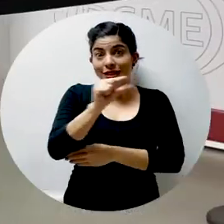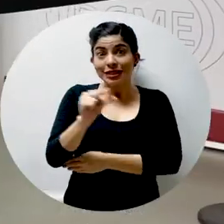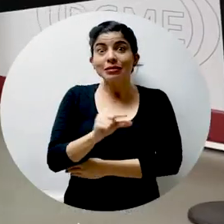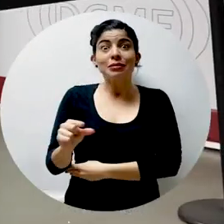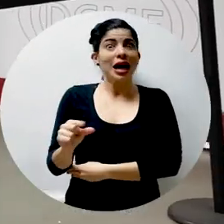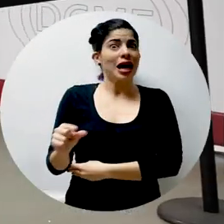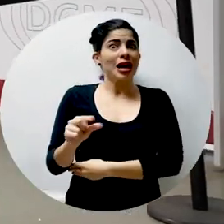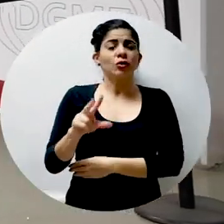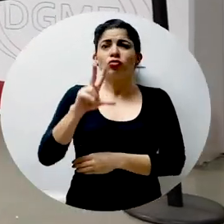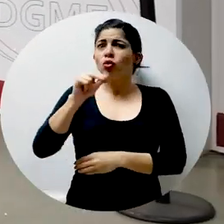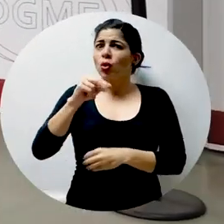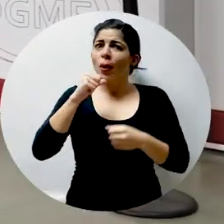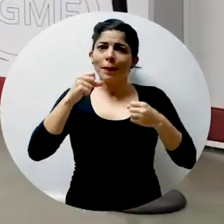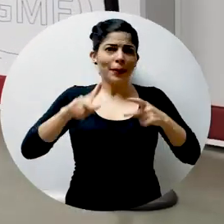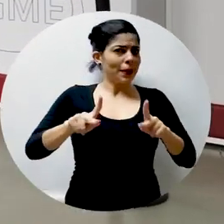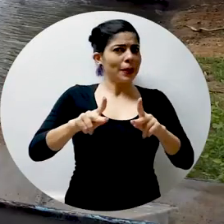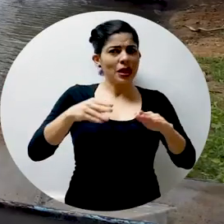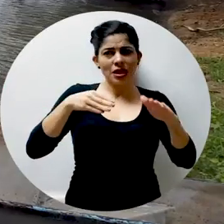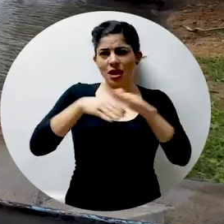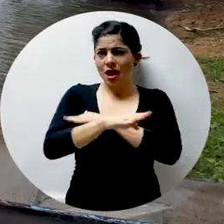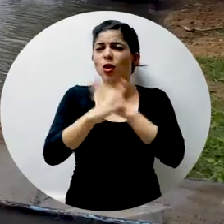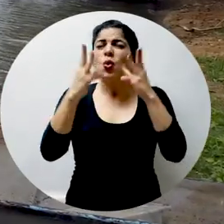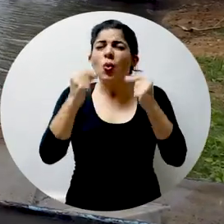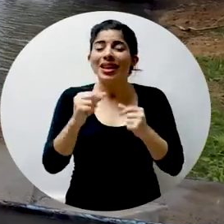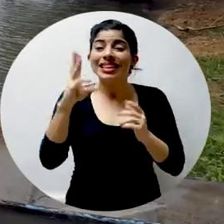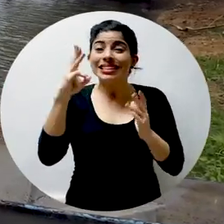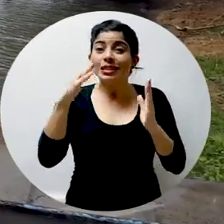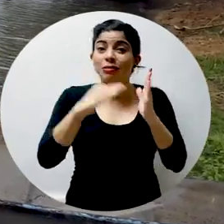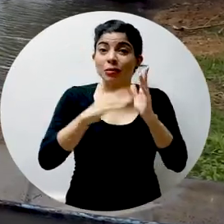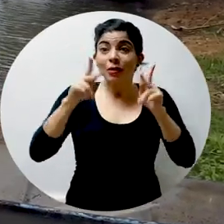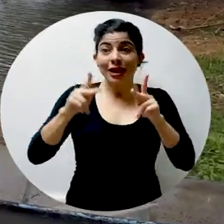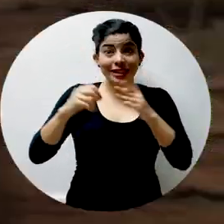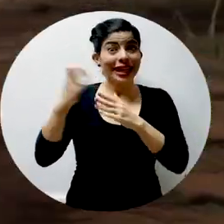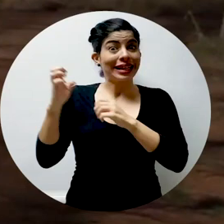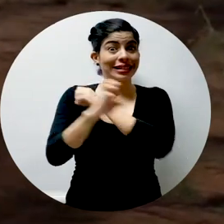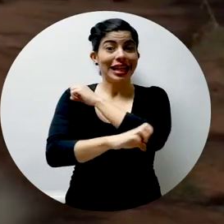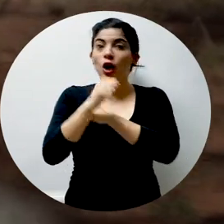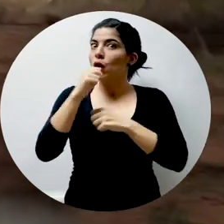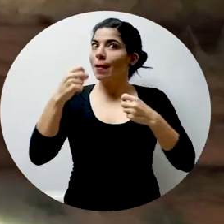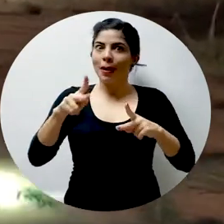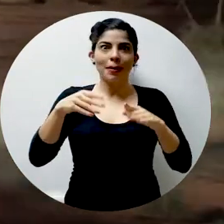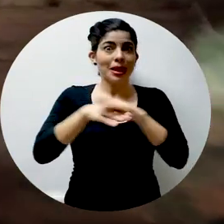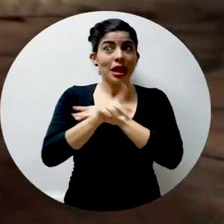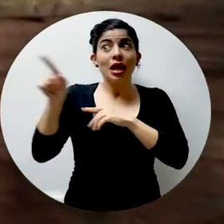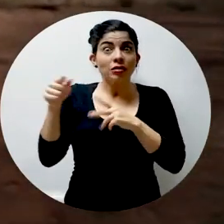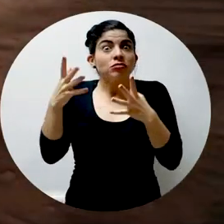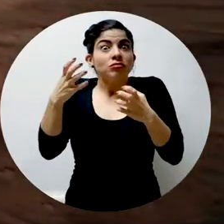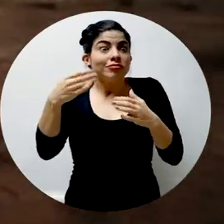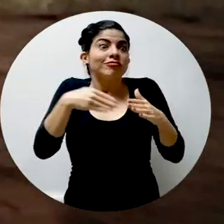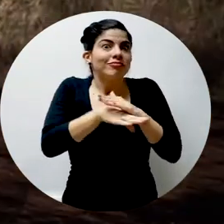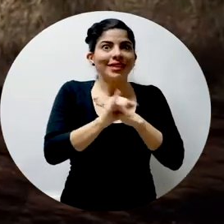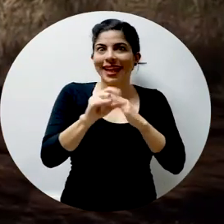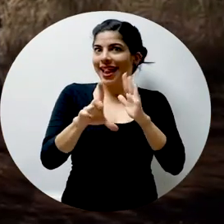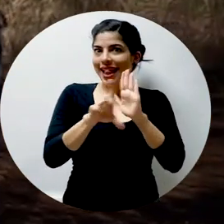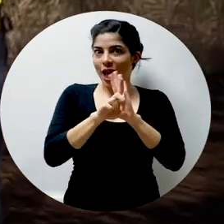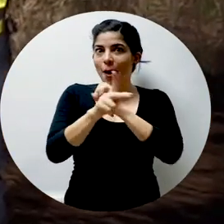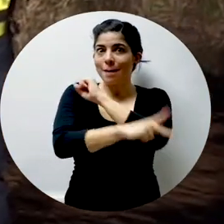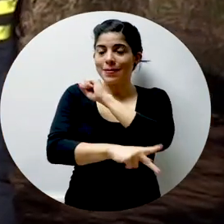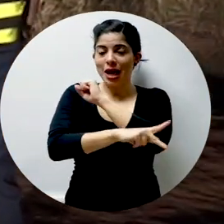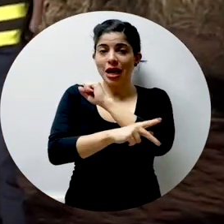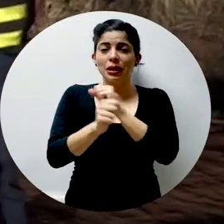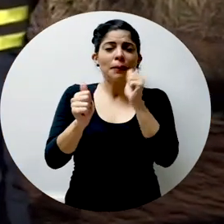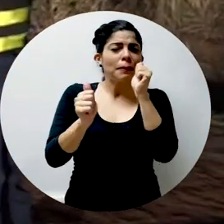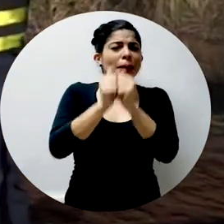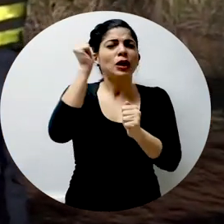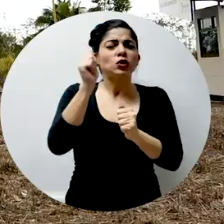semanas, no se ha admitido el ingreso de 6.000 personas extranjeras que pretendían ingresar de manera irregular al